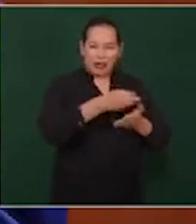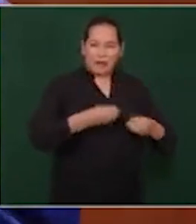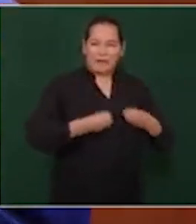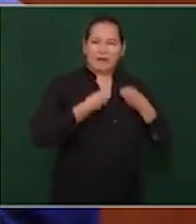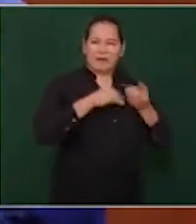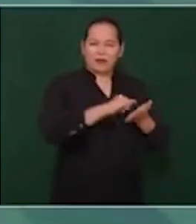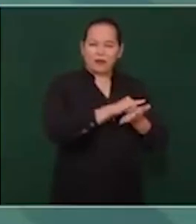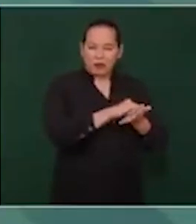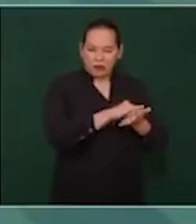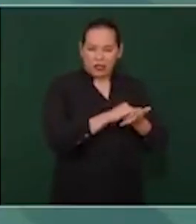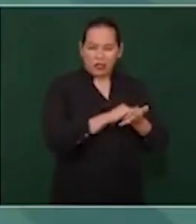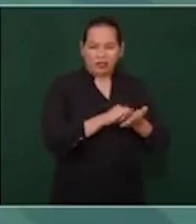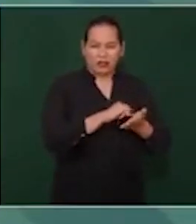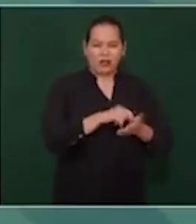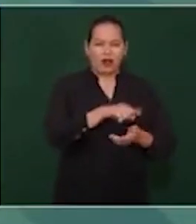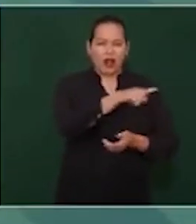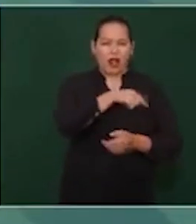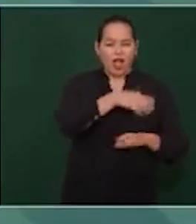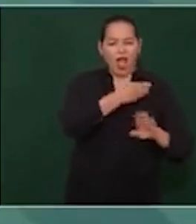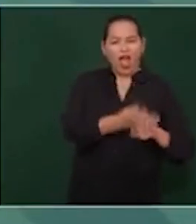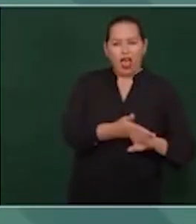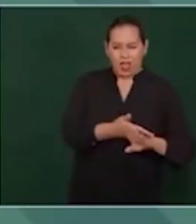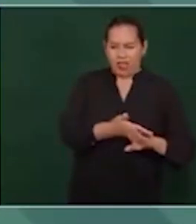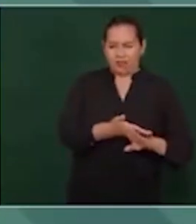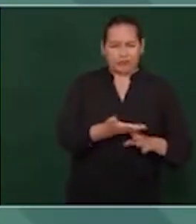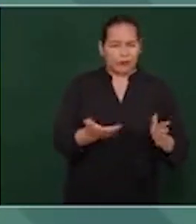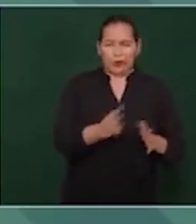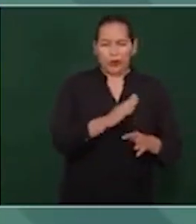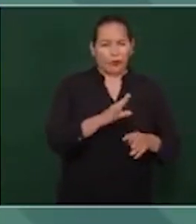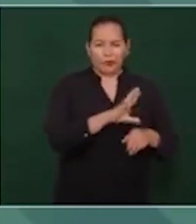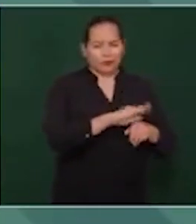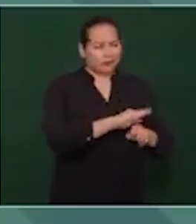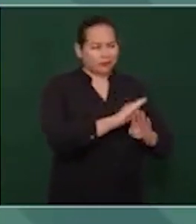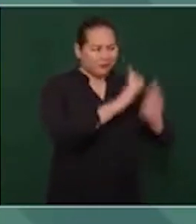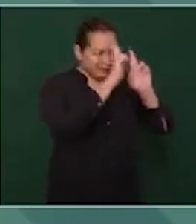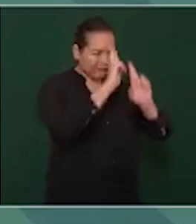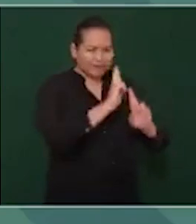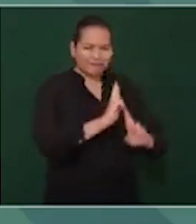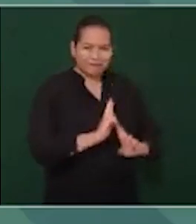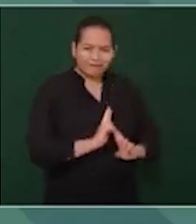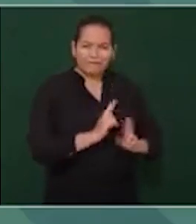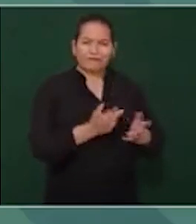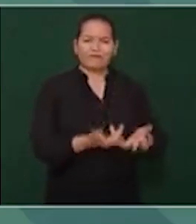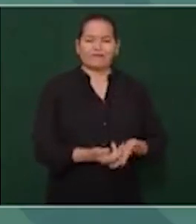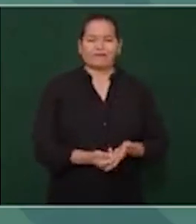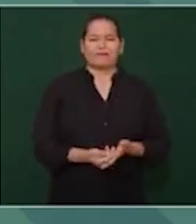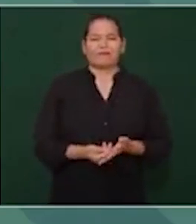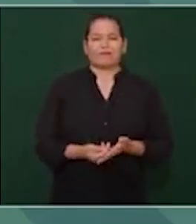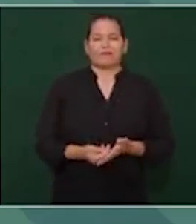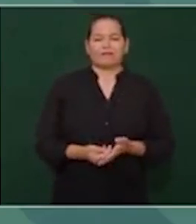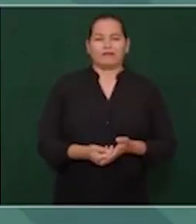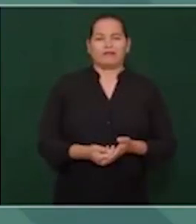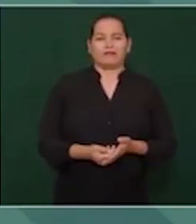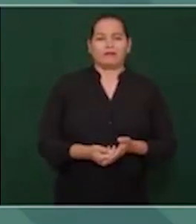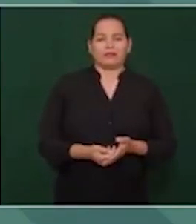si ellos tienen todo el derecho de